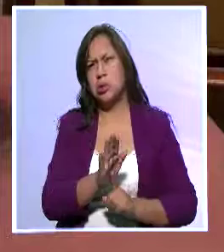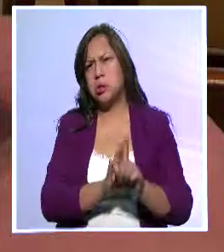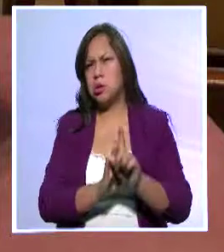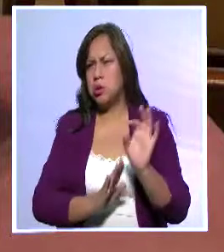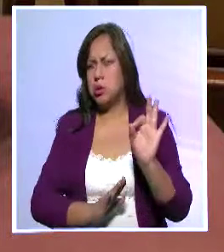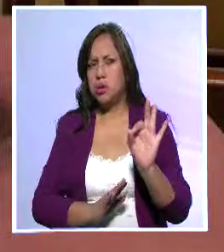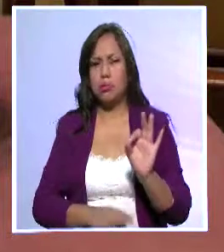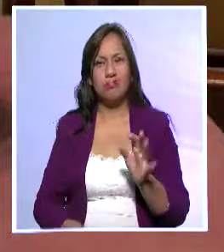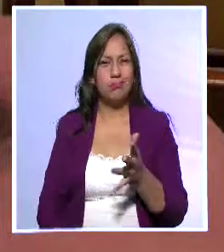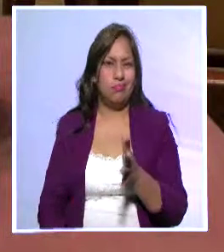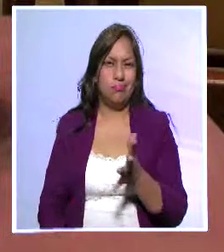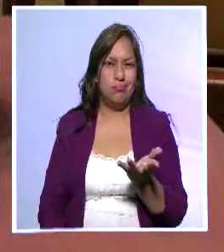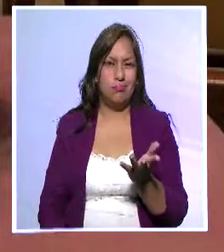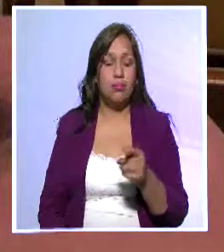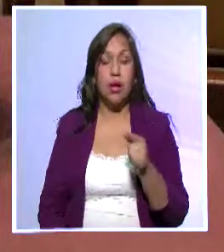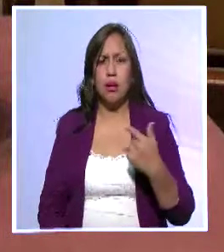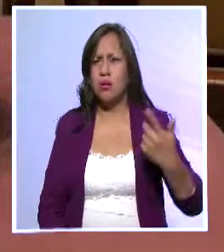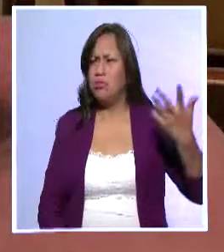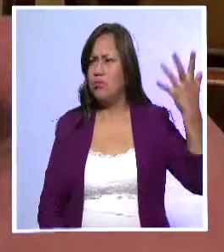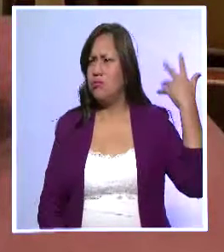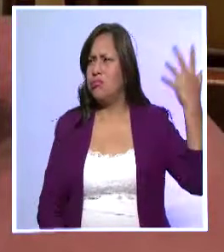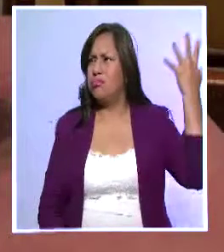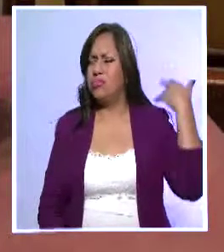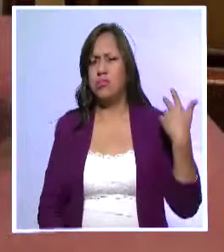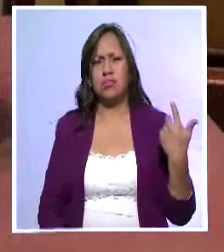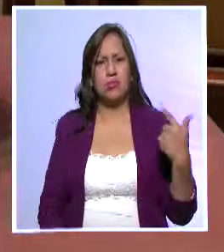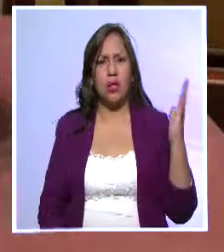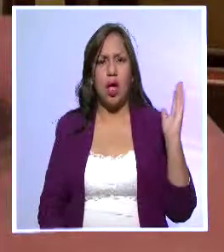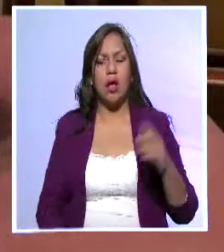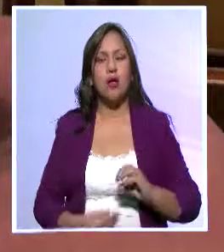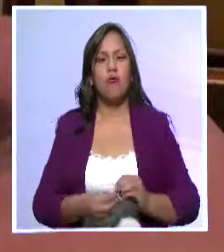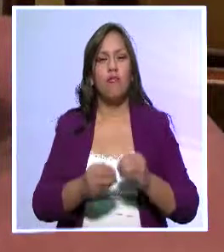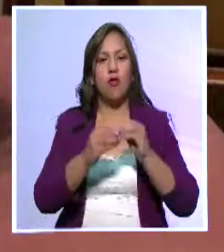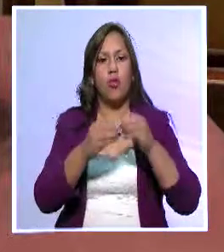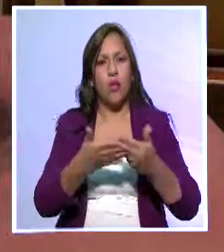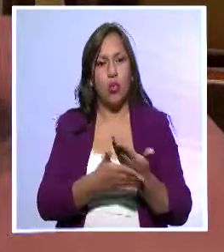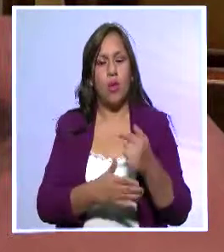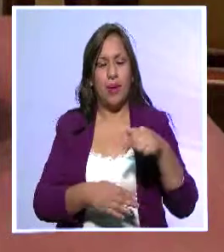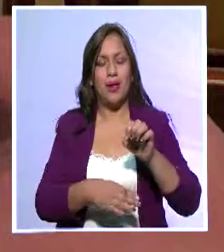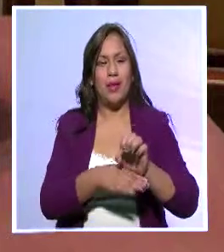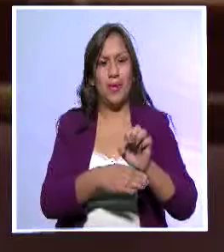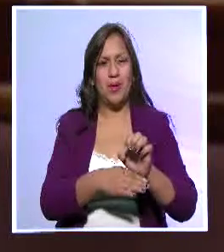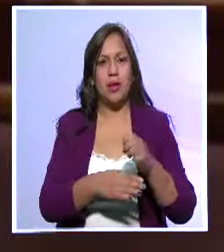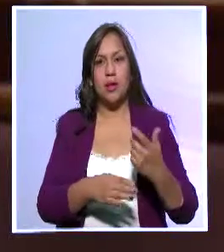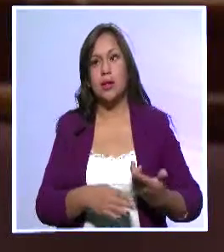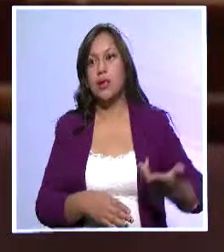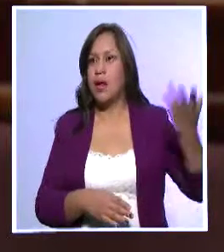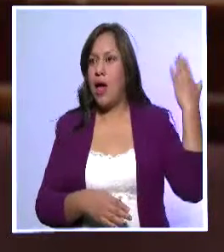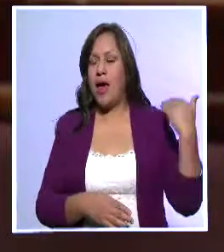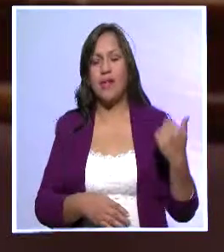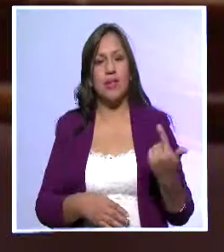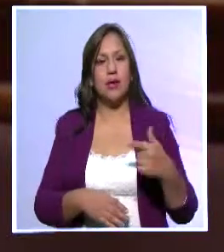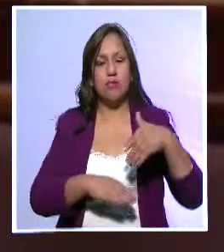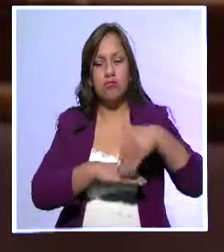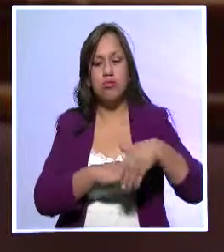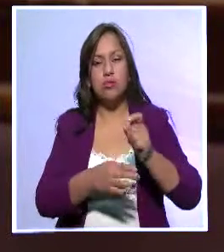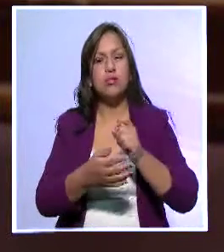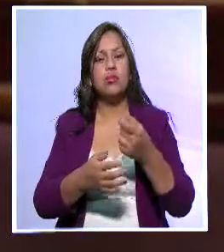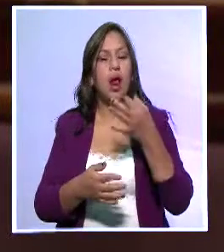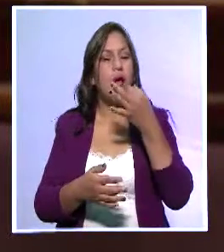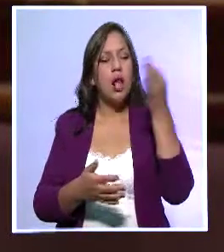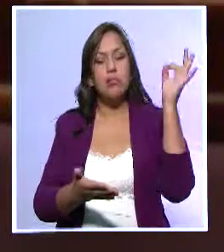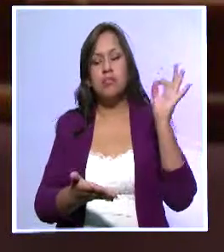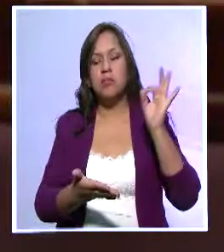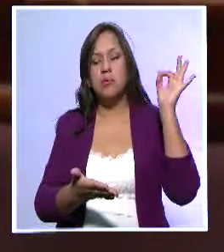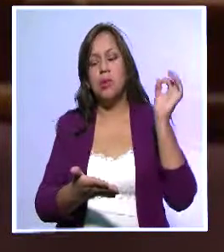embargo, han existido archivos desde la formación de la República y desde antes de eso en los archivos coloniales, justamente. En nuestro